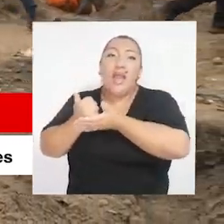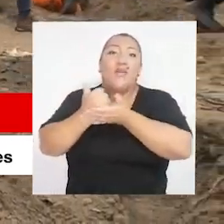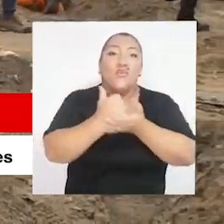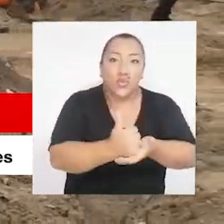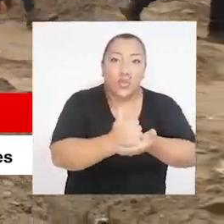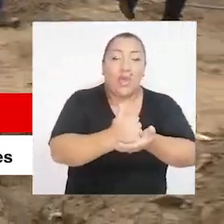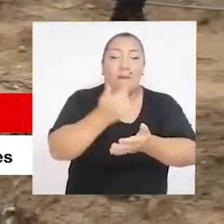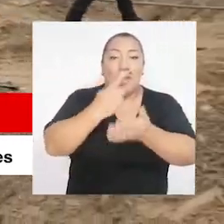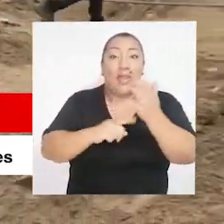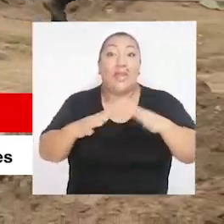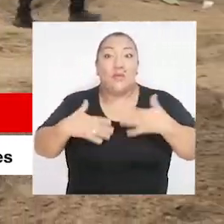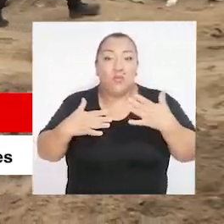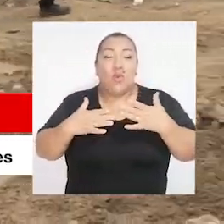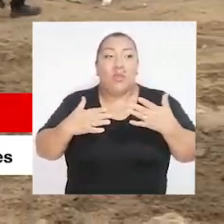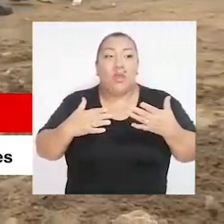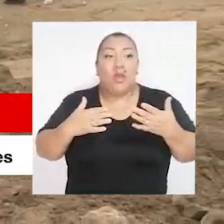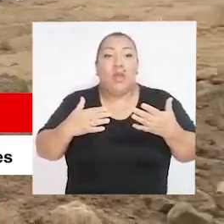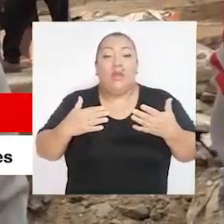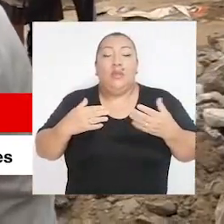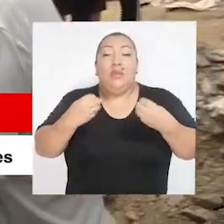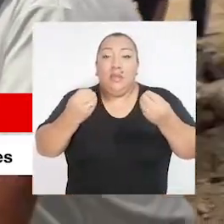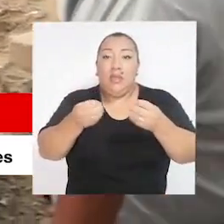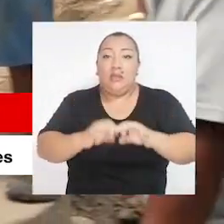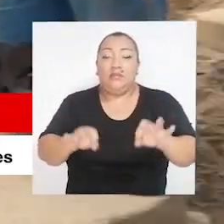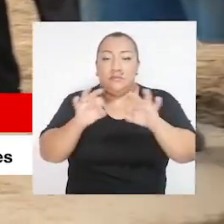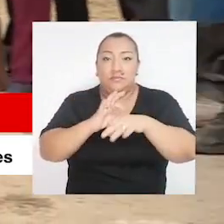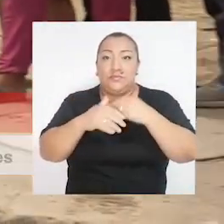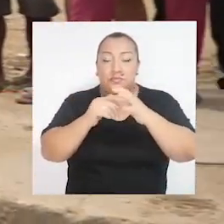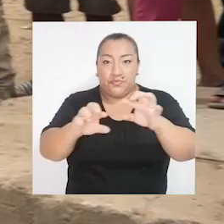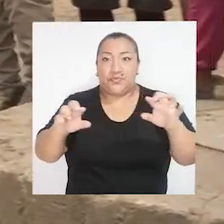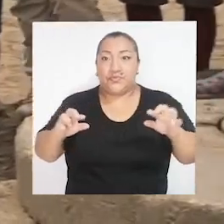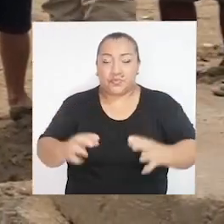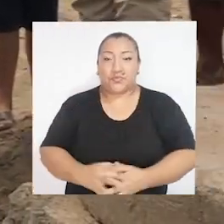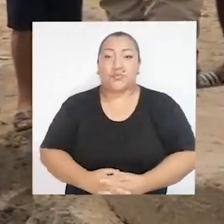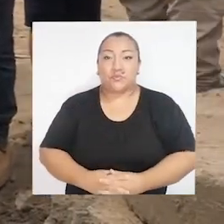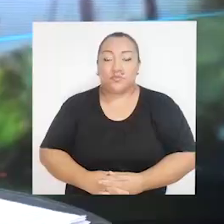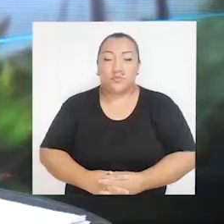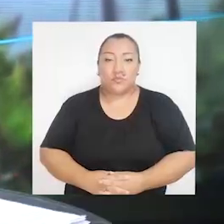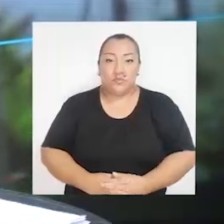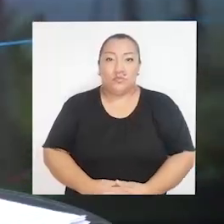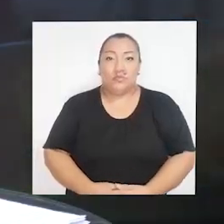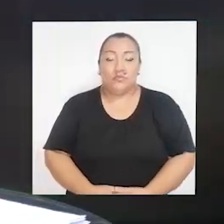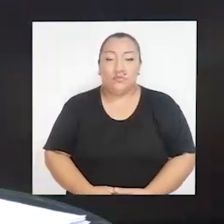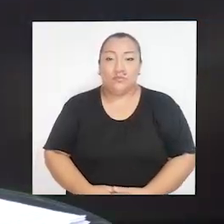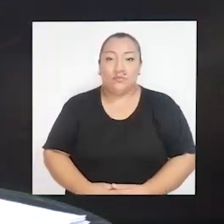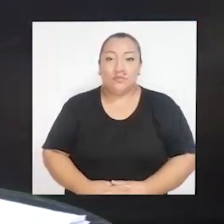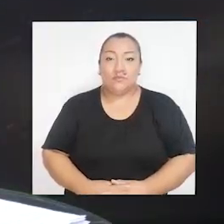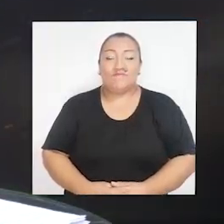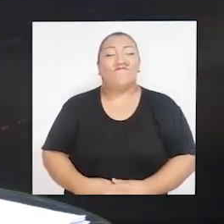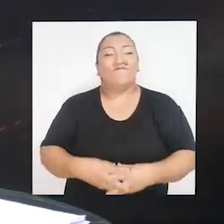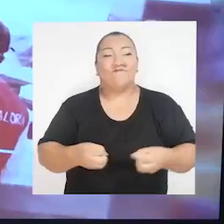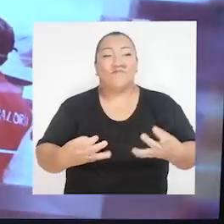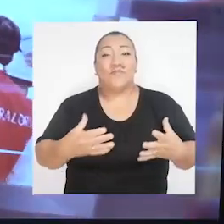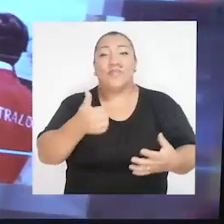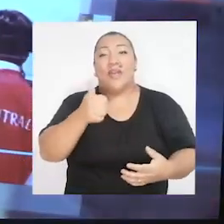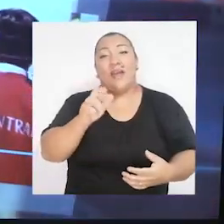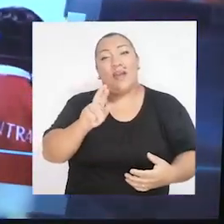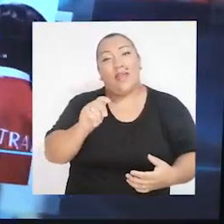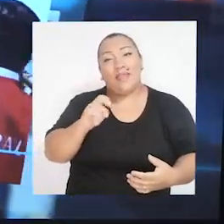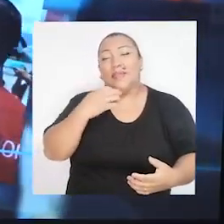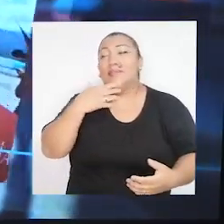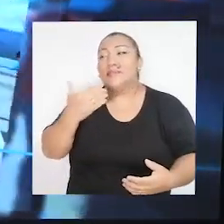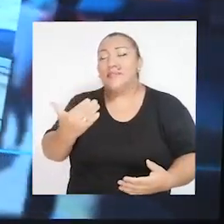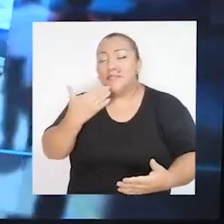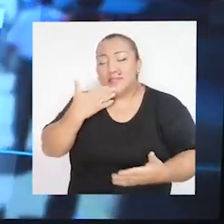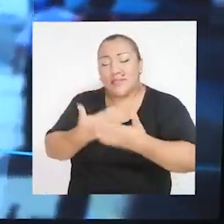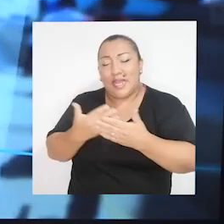ayudar para que llegue la ayuda correspondiente a la población damnificada en este caso. Muy bien,